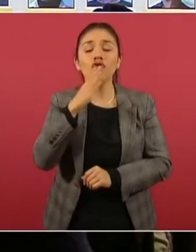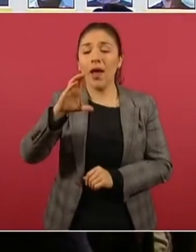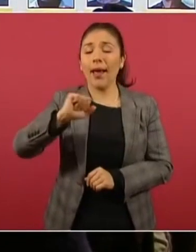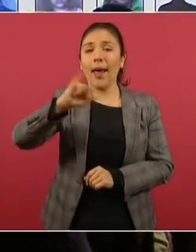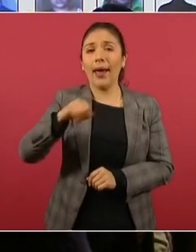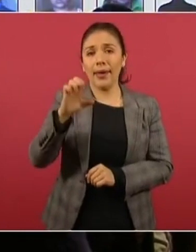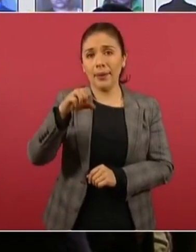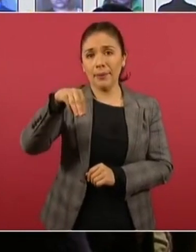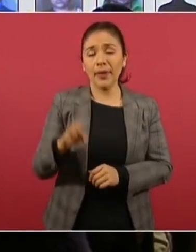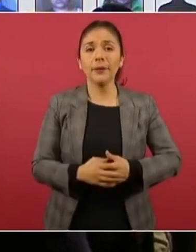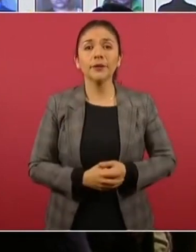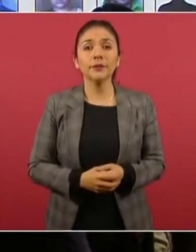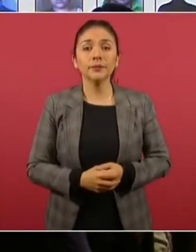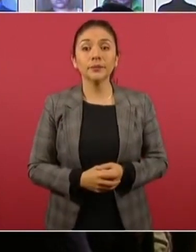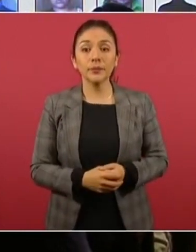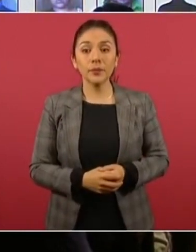Sonora.